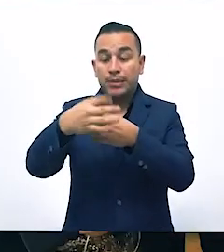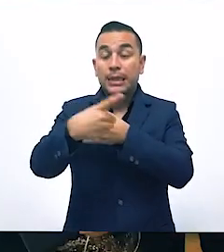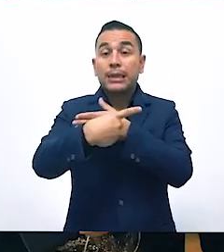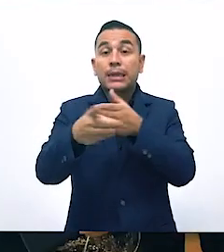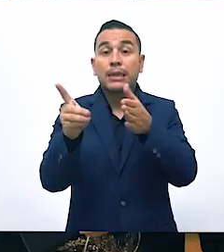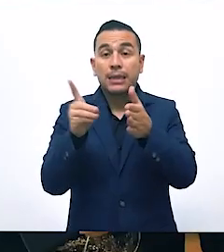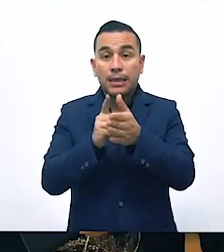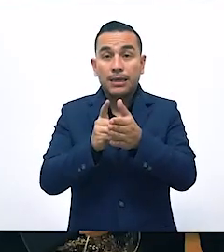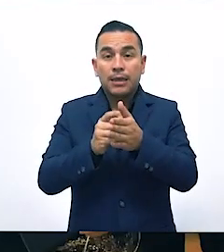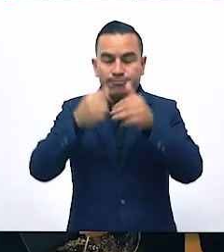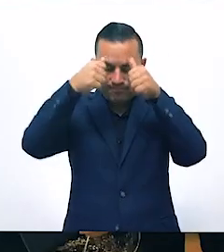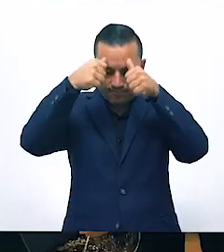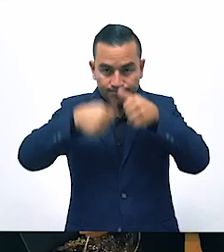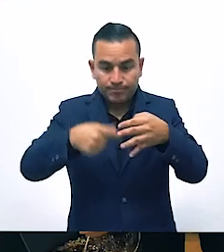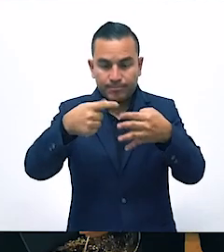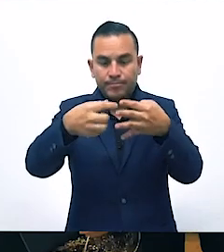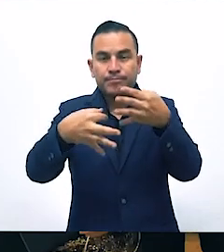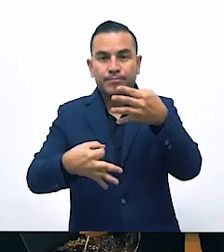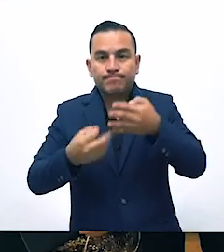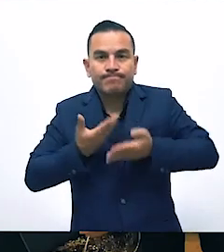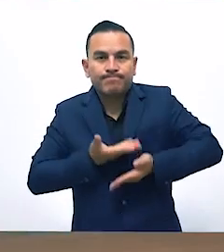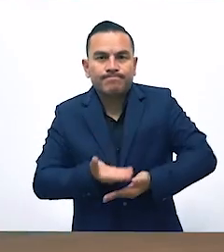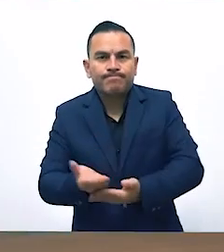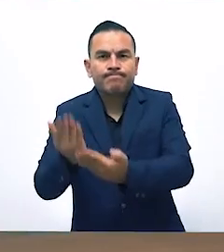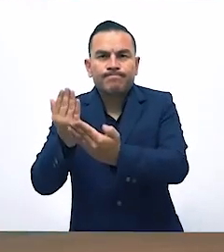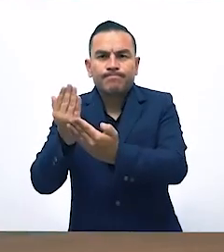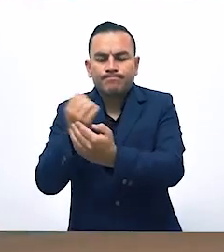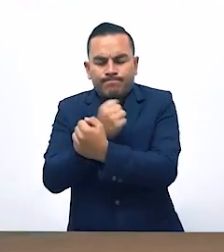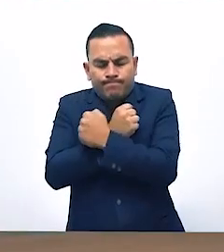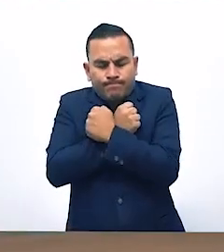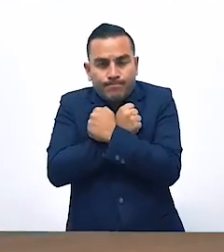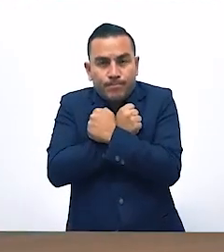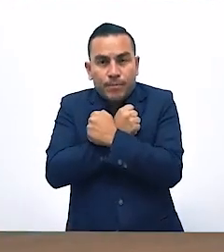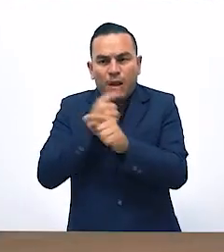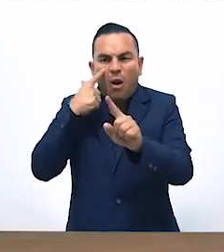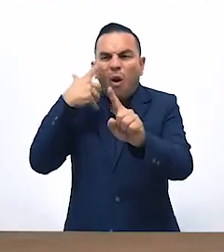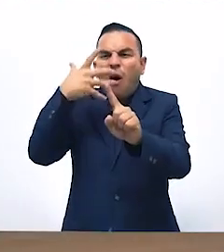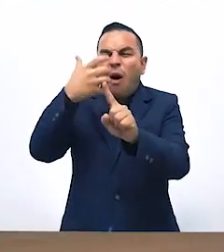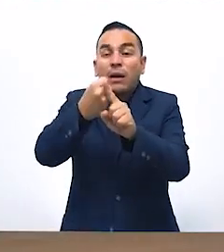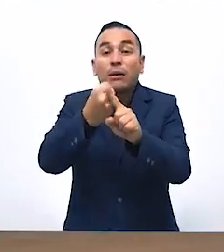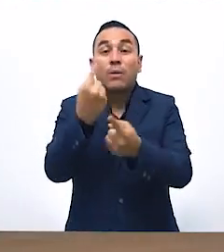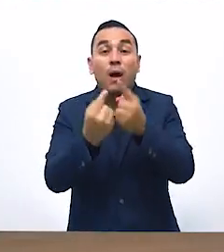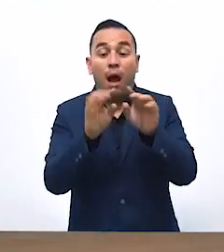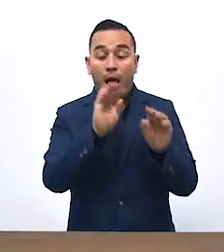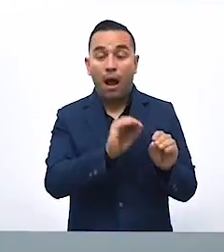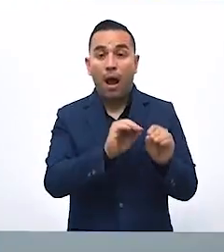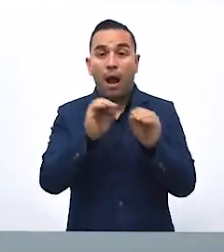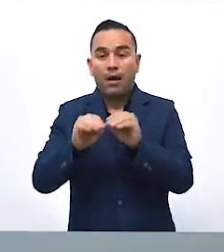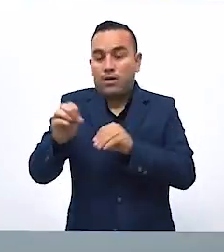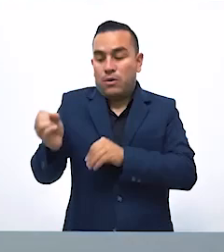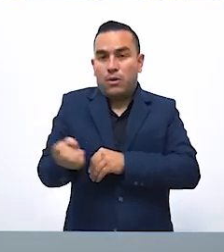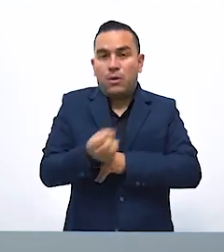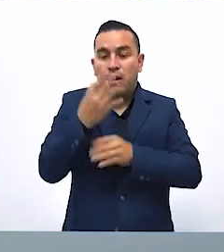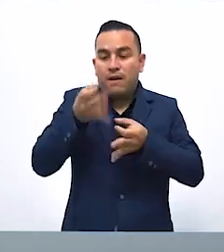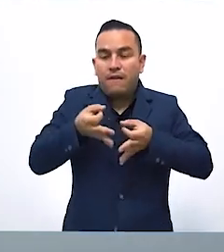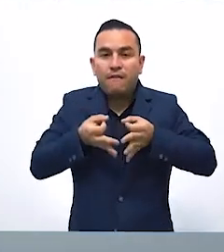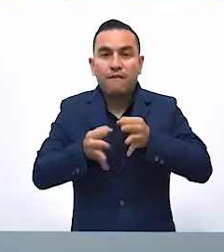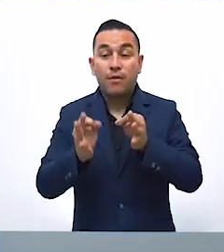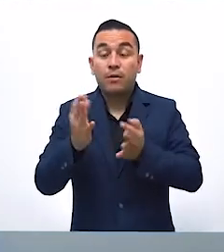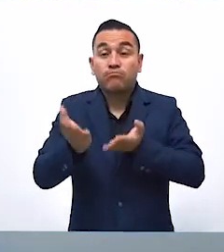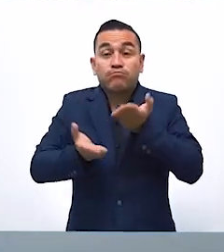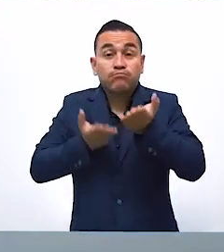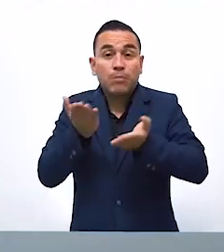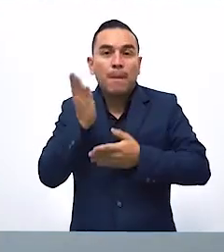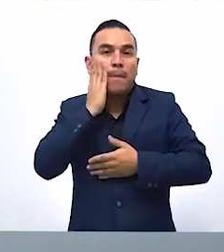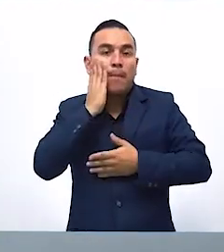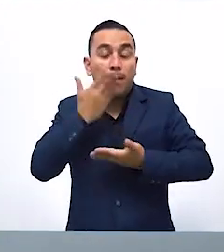los diputados aprobaron la ley Nacer con Cariño. ¿Cuál es el objetivo principal de la ley? Implementar un nuevo modelo de atención de